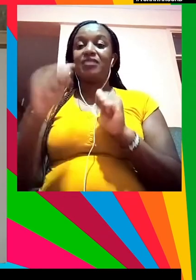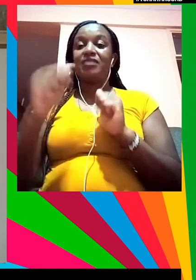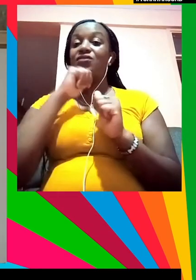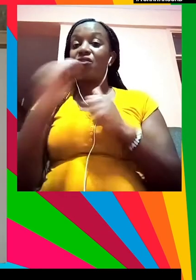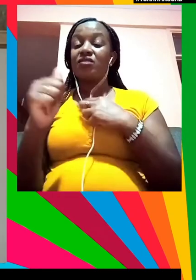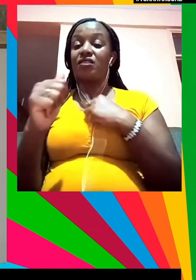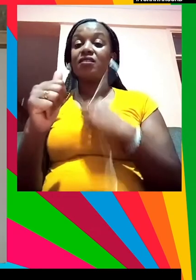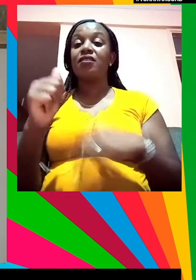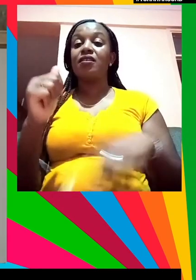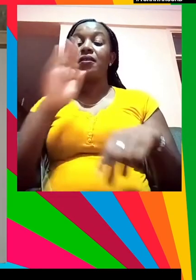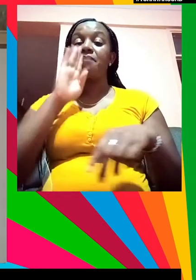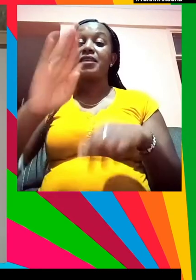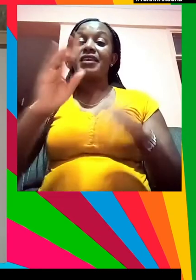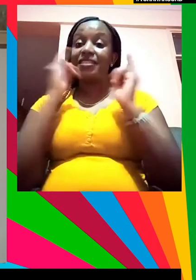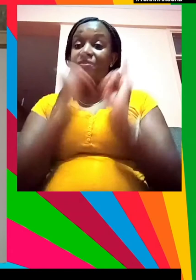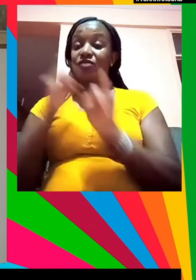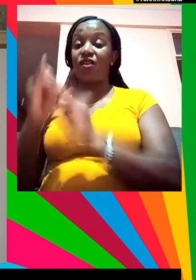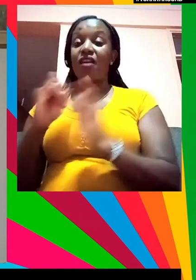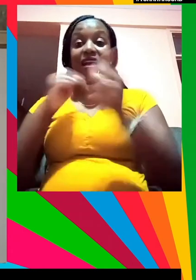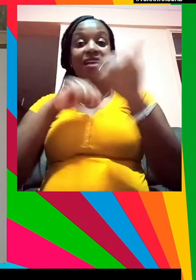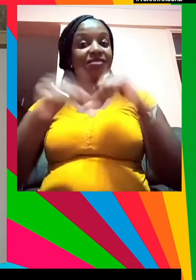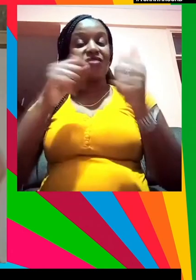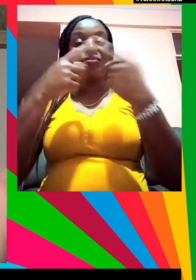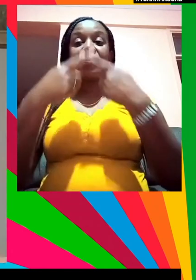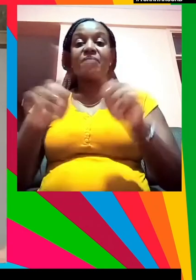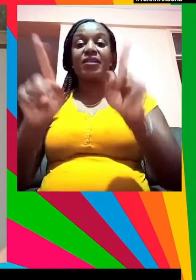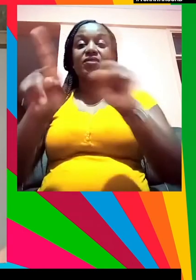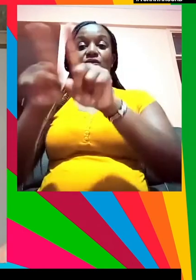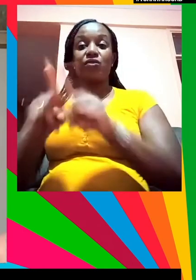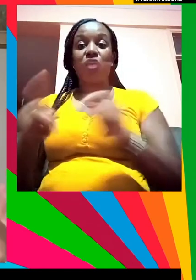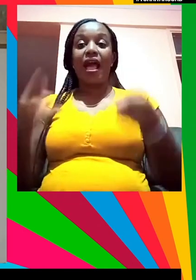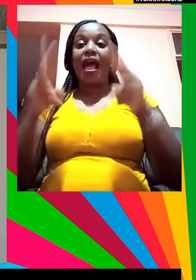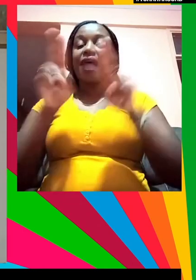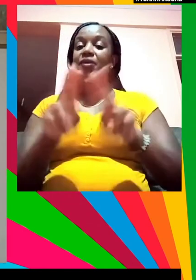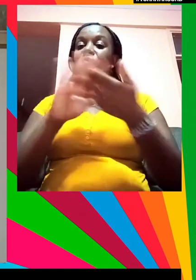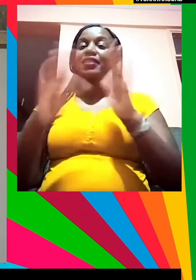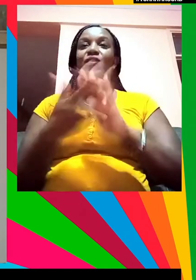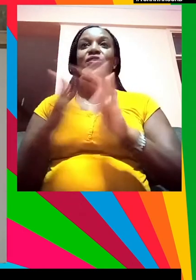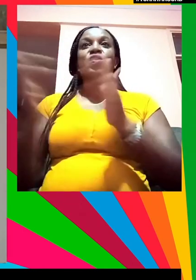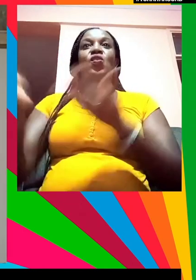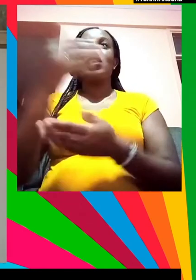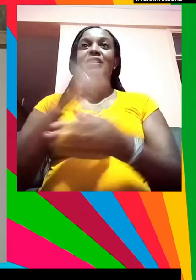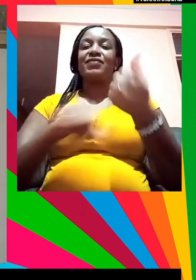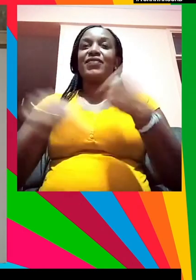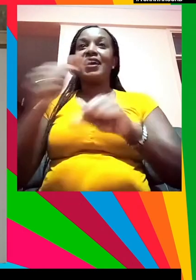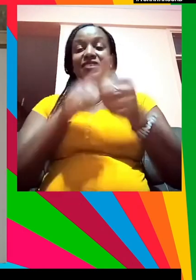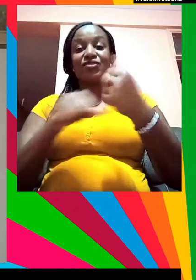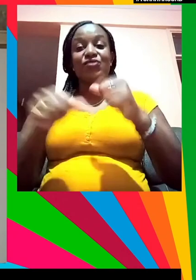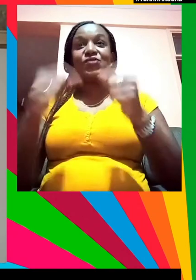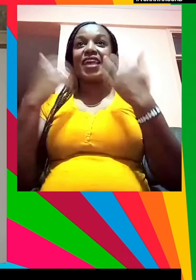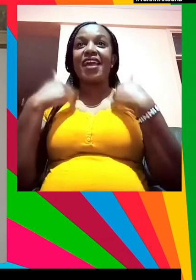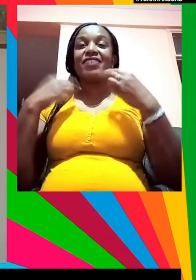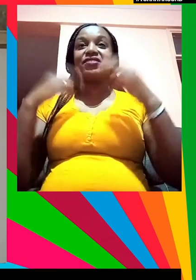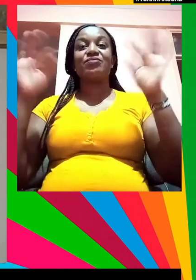no se trata de una acción individual pero se trata de algo que no puede ocurrir sin acción colectiva yo he hablado con Mary